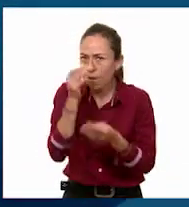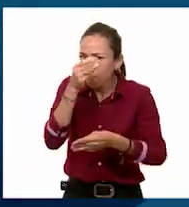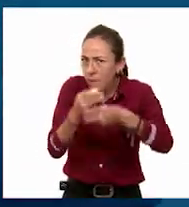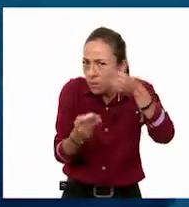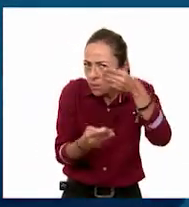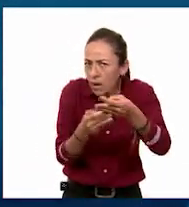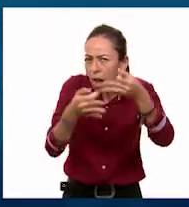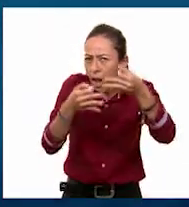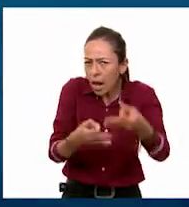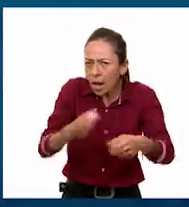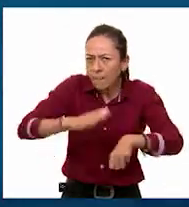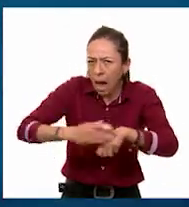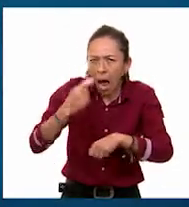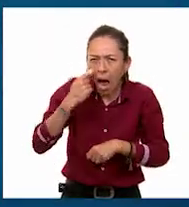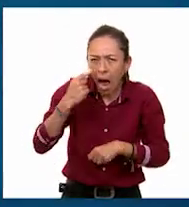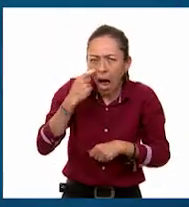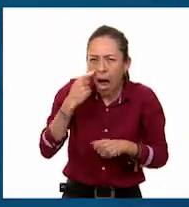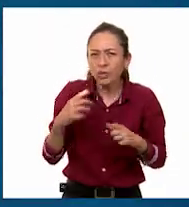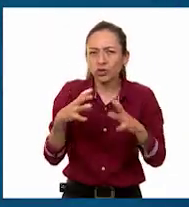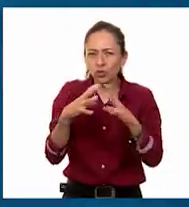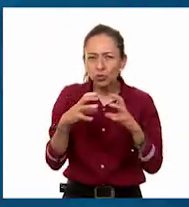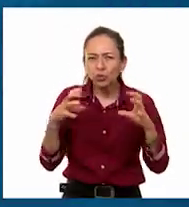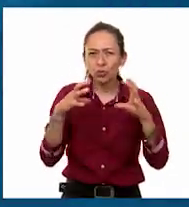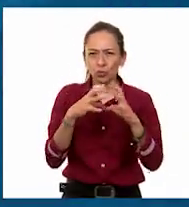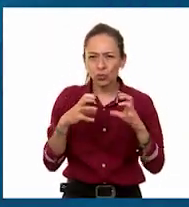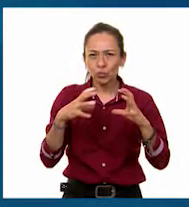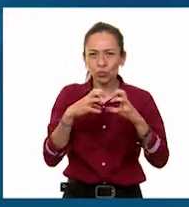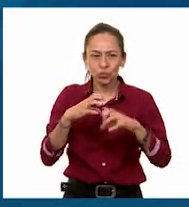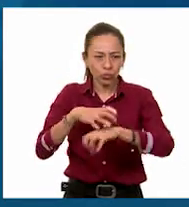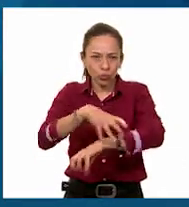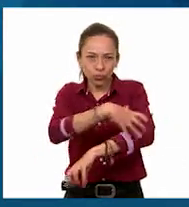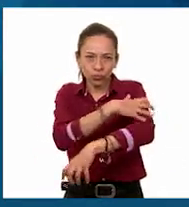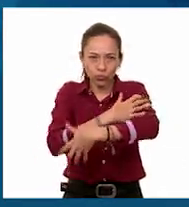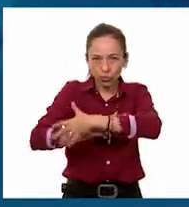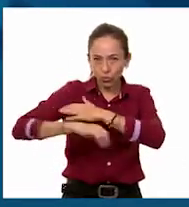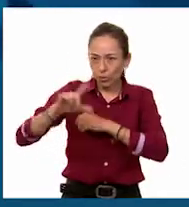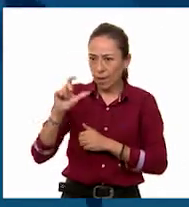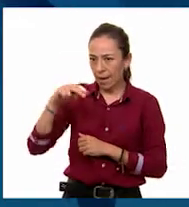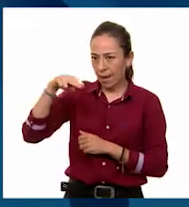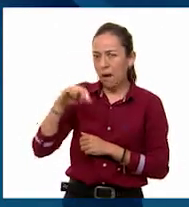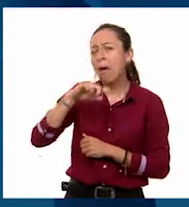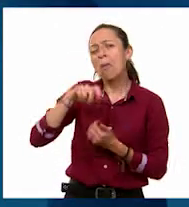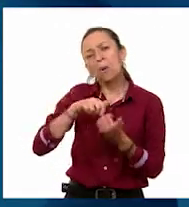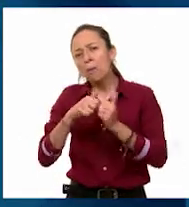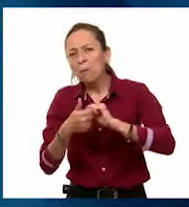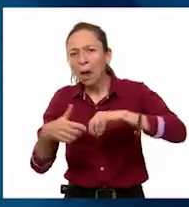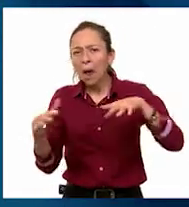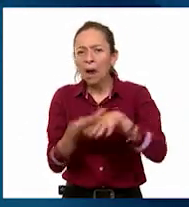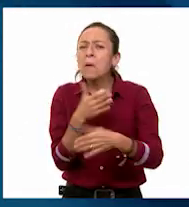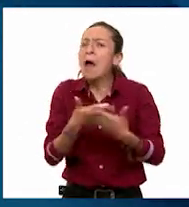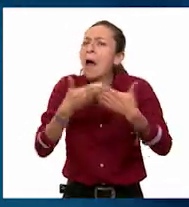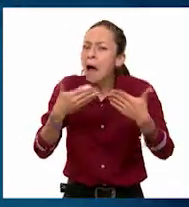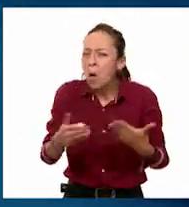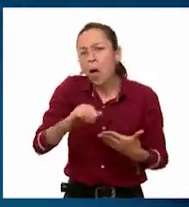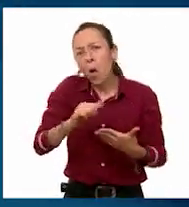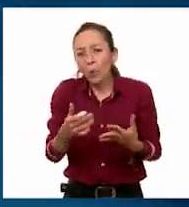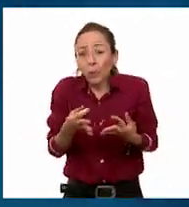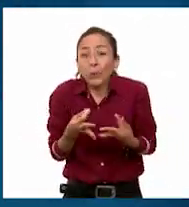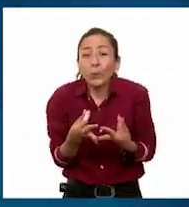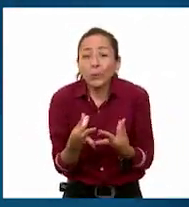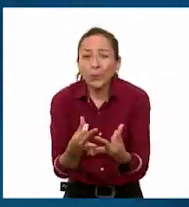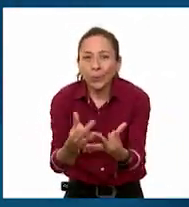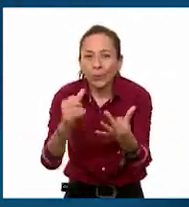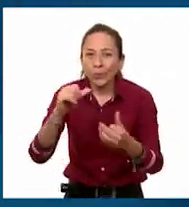principalmente lana. Más adelante eso cambió. Utilizan ahora otros materiales también, como seda, como